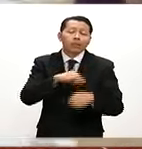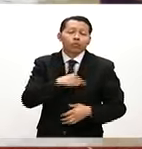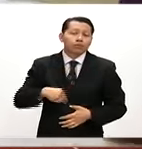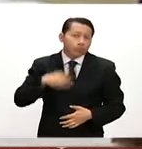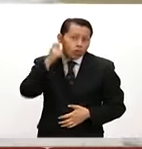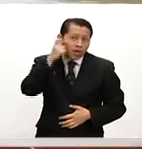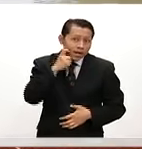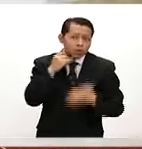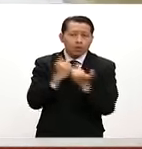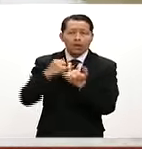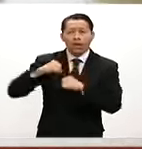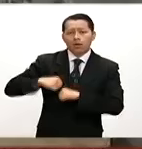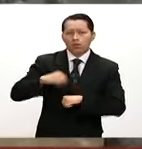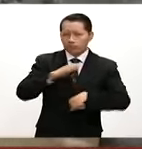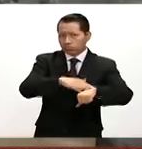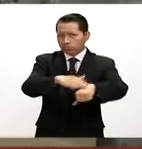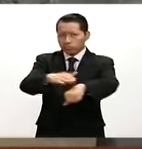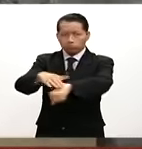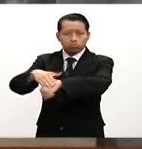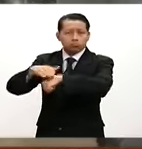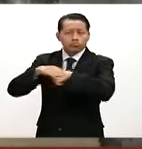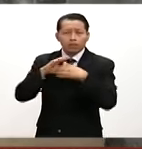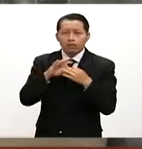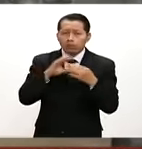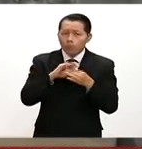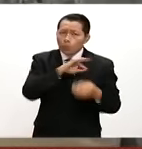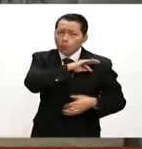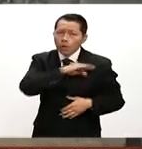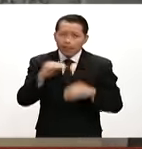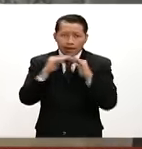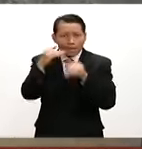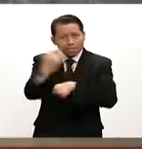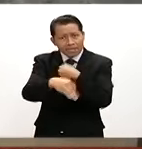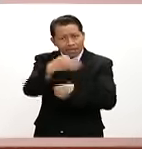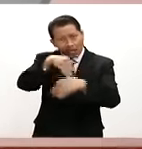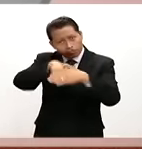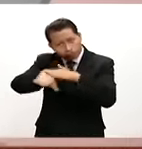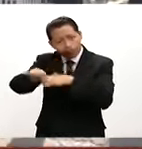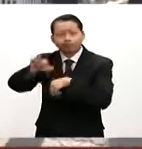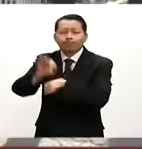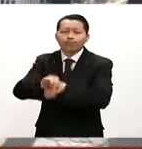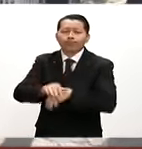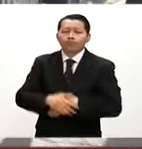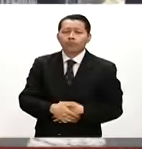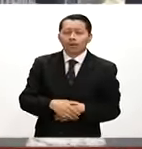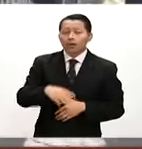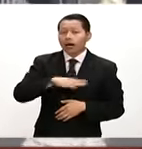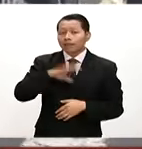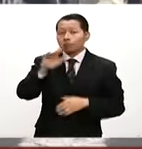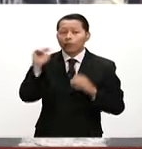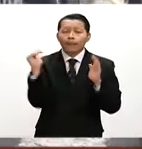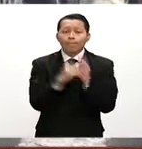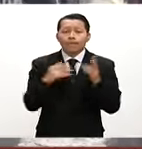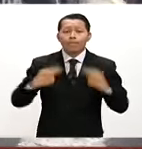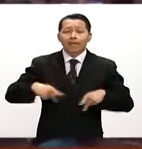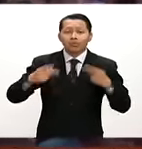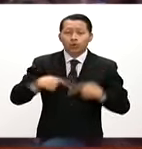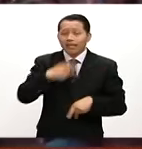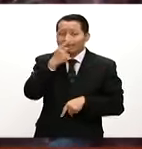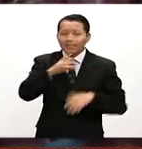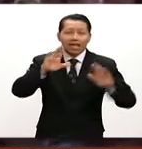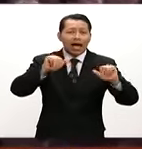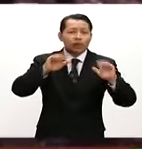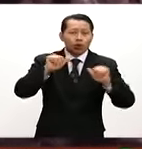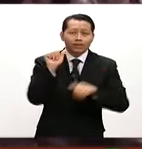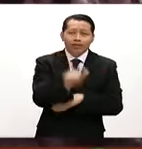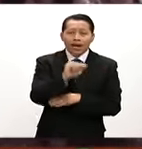Autoridades recomiendan a la población acudir a refugios temporales Más de 50 mil personas despidieron a Juan